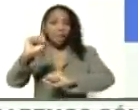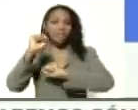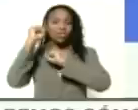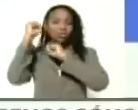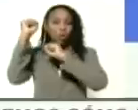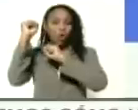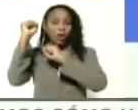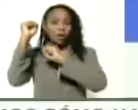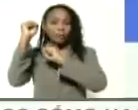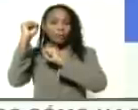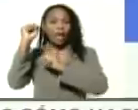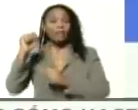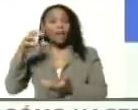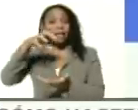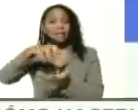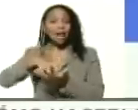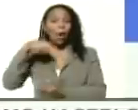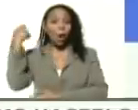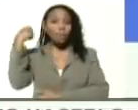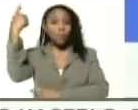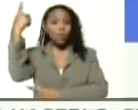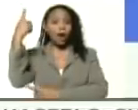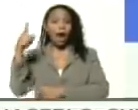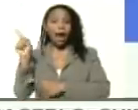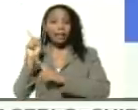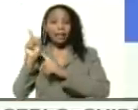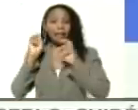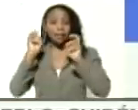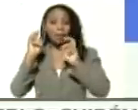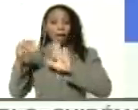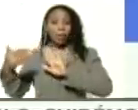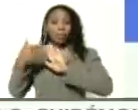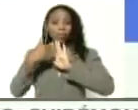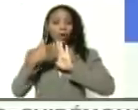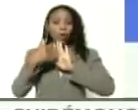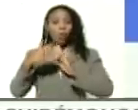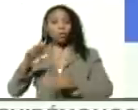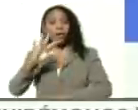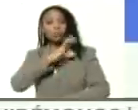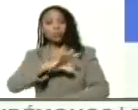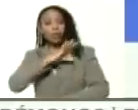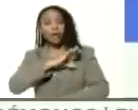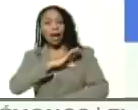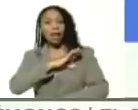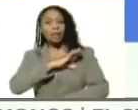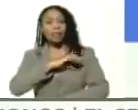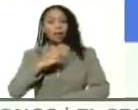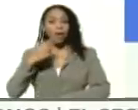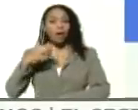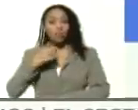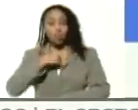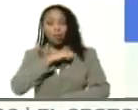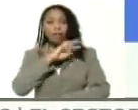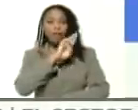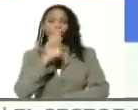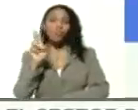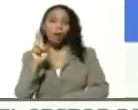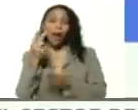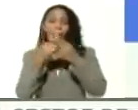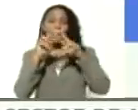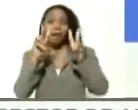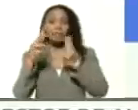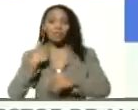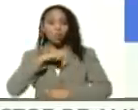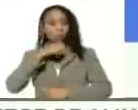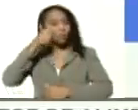Estado Apure, hechos que atenta contra la soberanía de nuestra República y la paz de nuestro